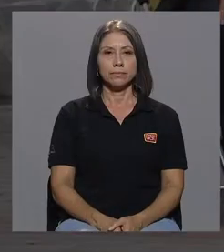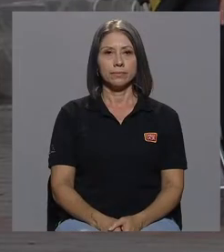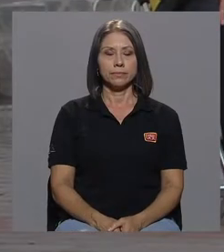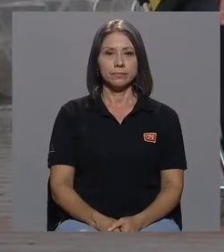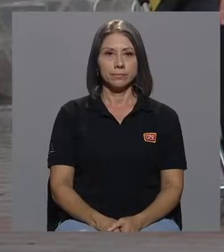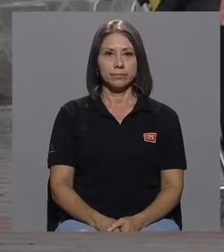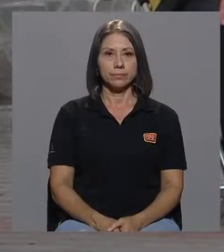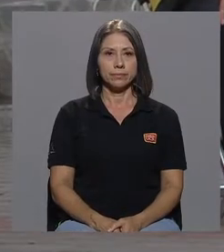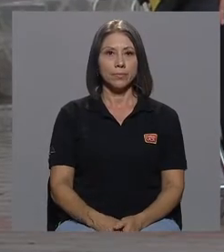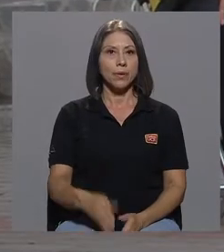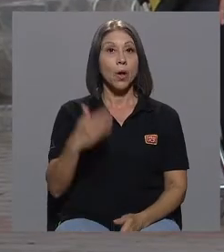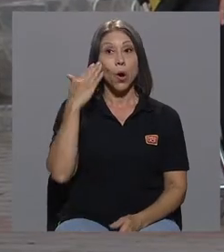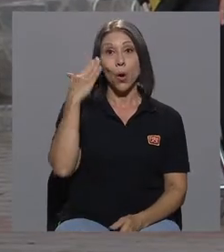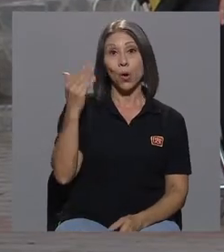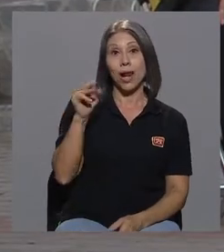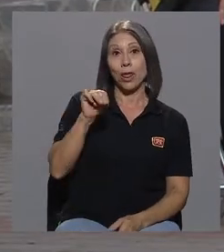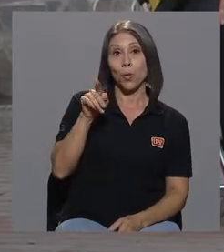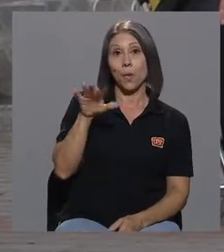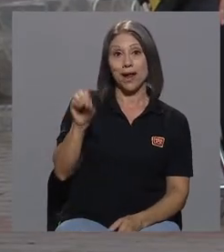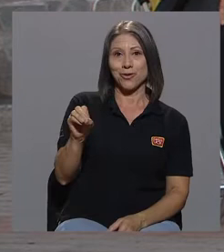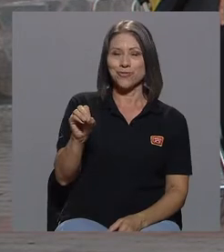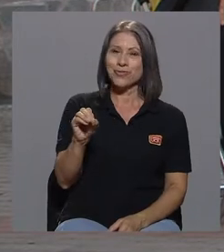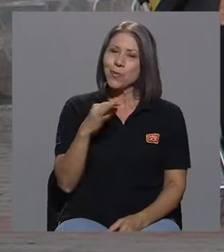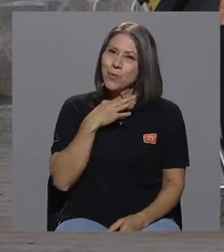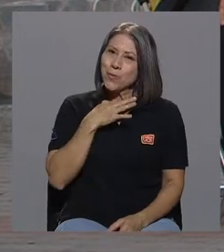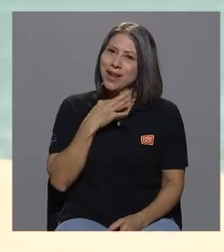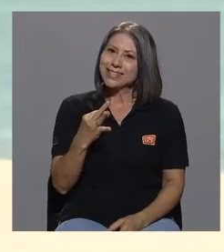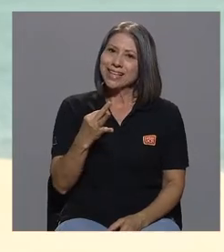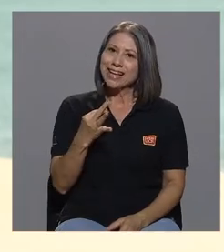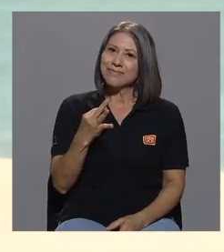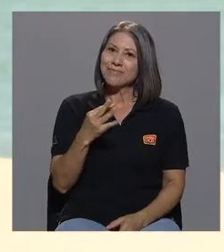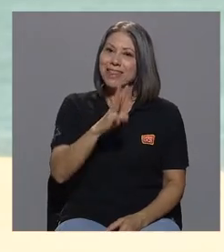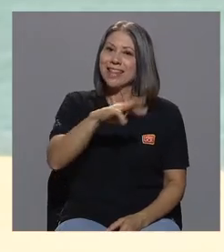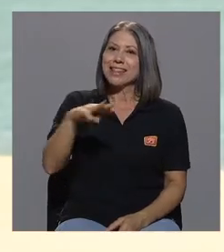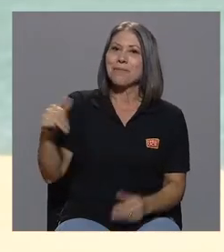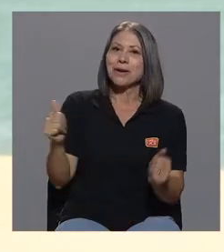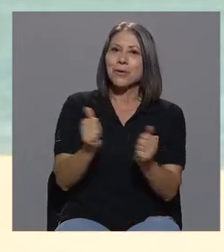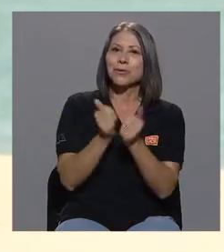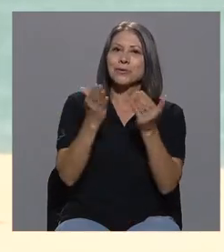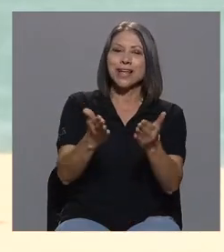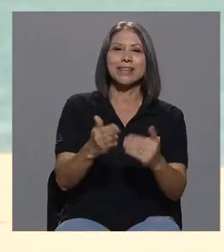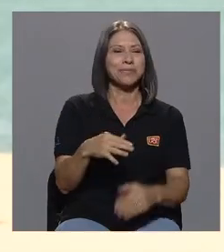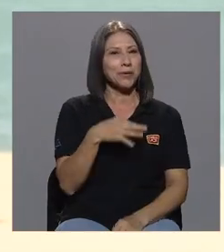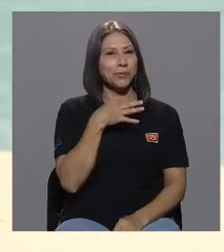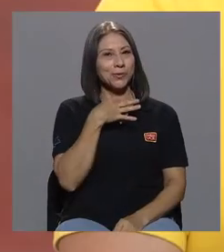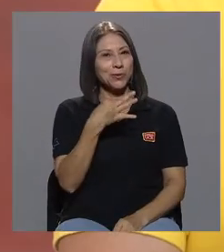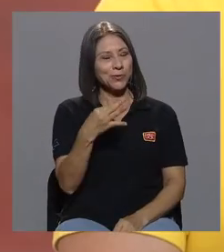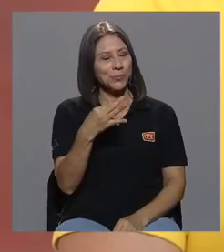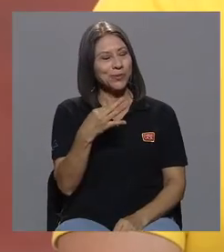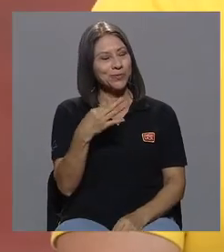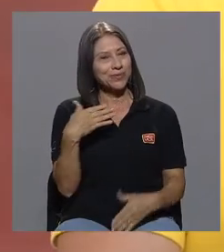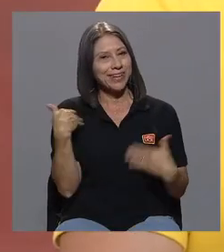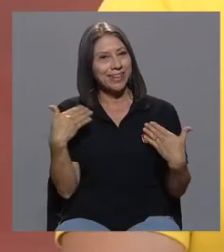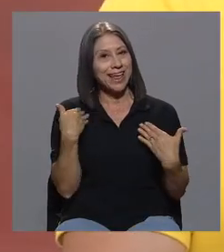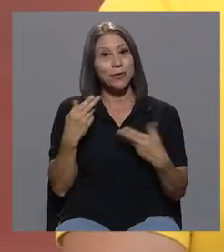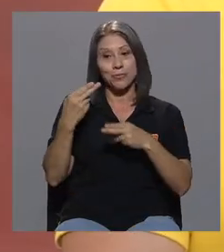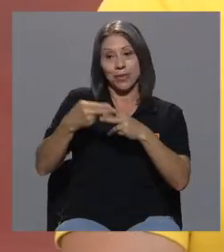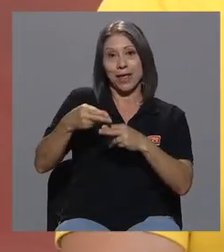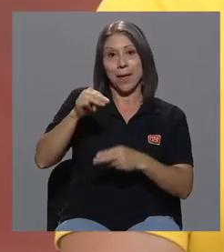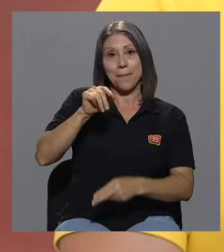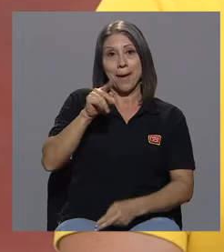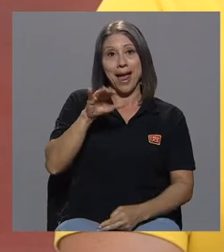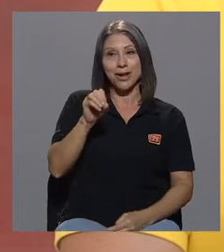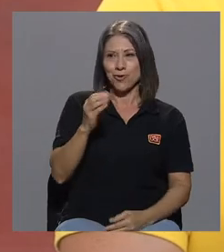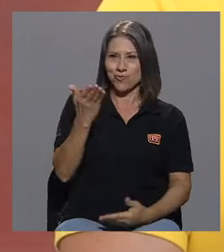Hola Don Mario, un placer estar desde el mar con usted. Mucho gusto, encantado. Don Mario Chacarita lo vio nacer,